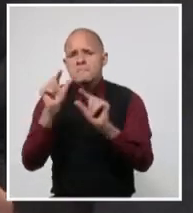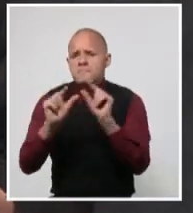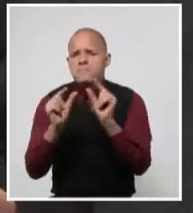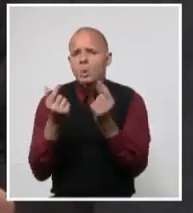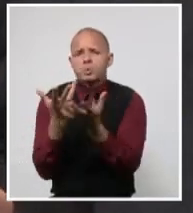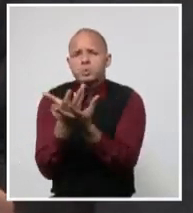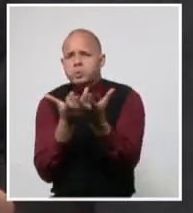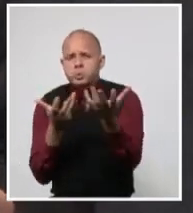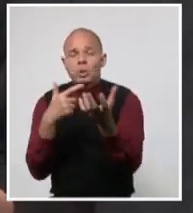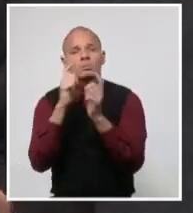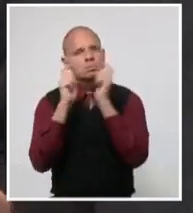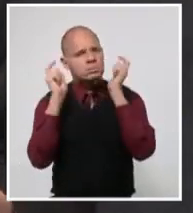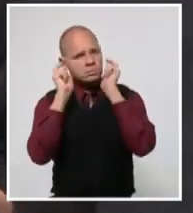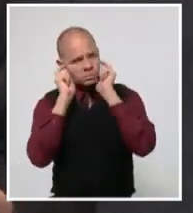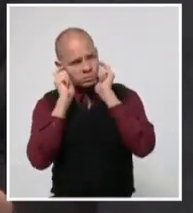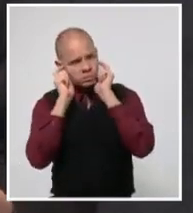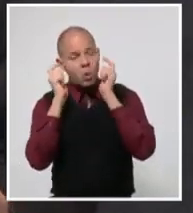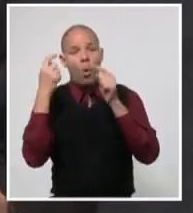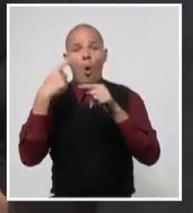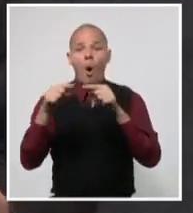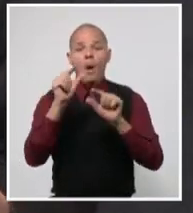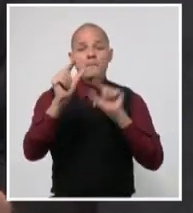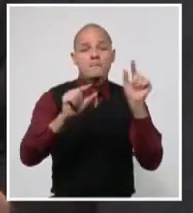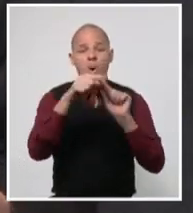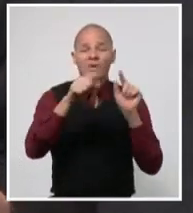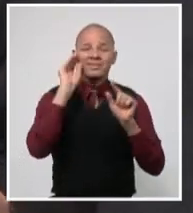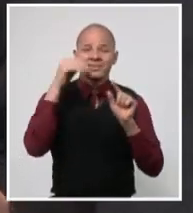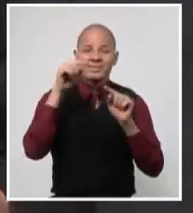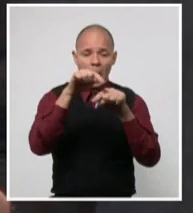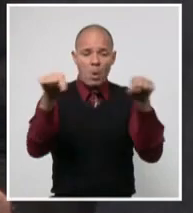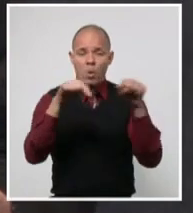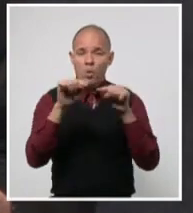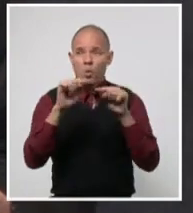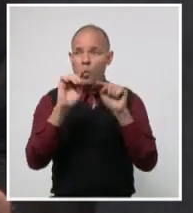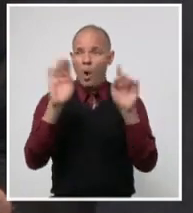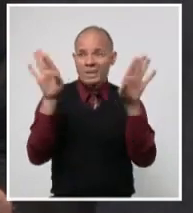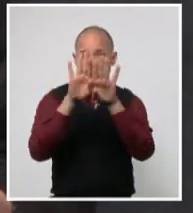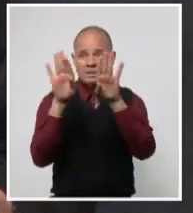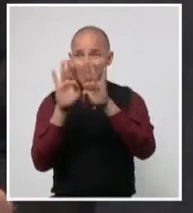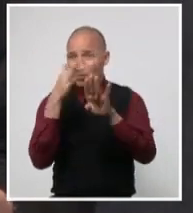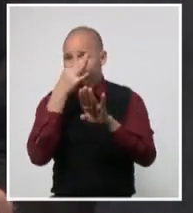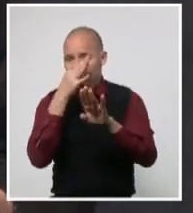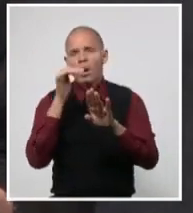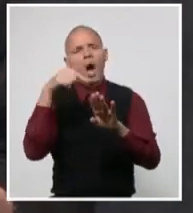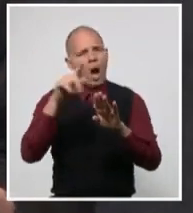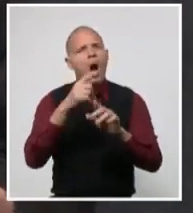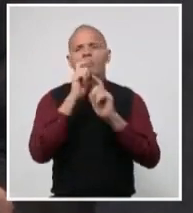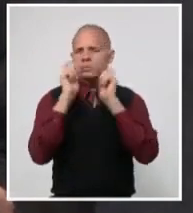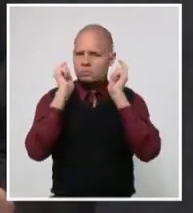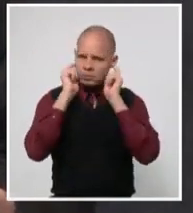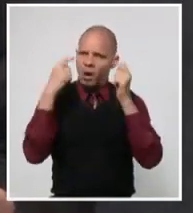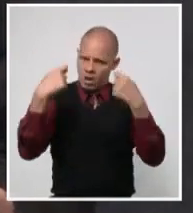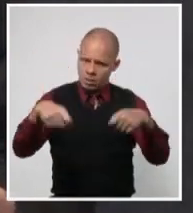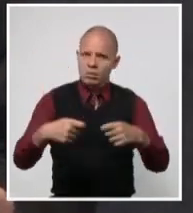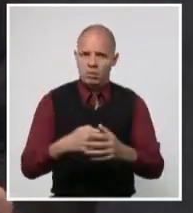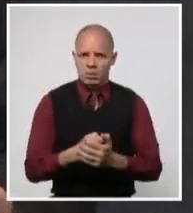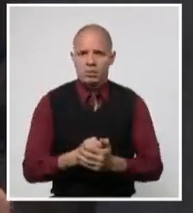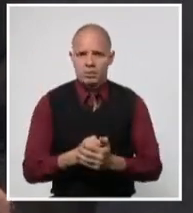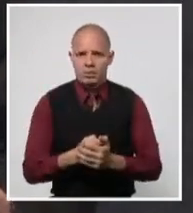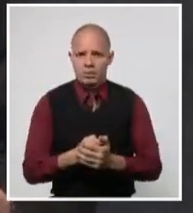concentración de personas. Finalmente, estamos convencidos que nuestra población